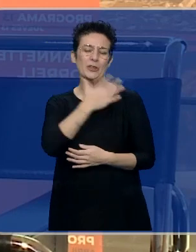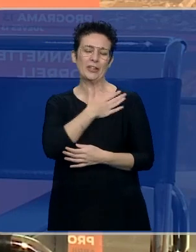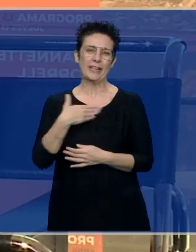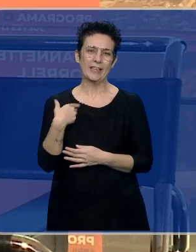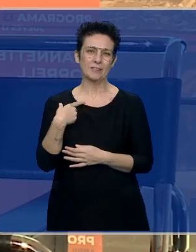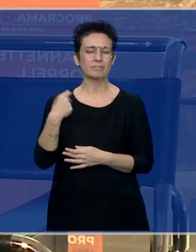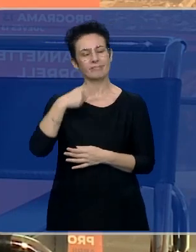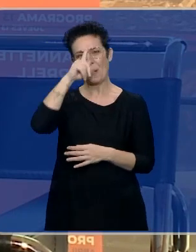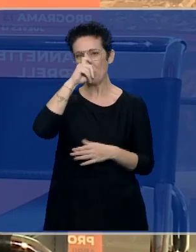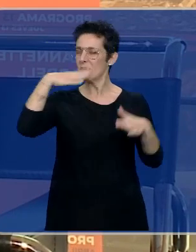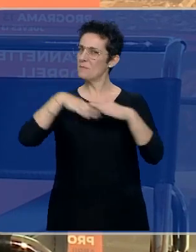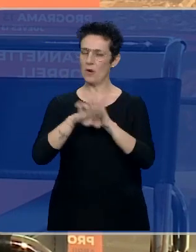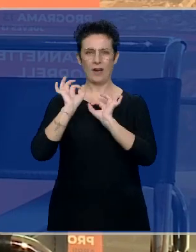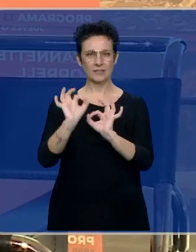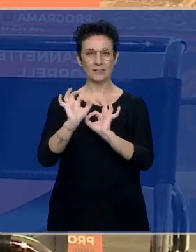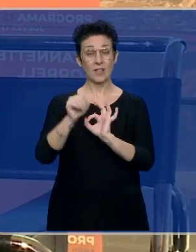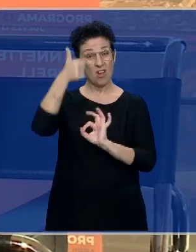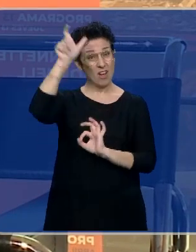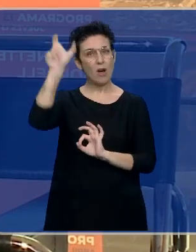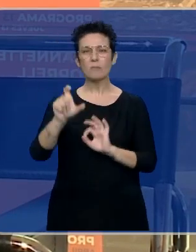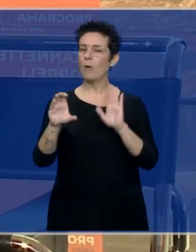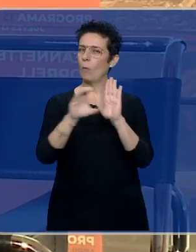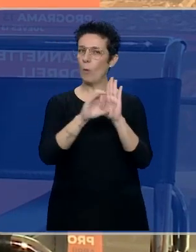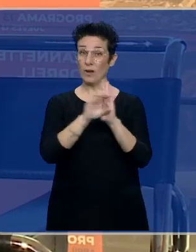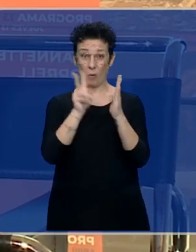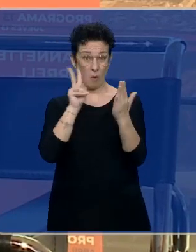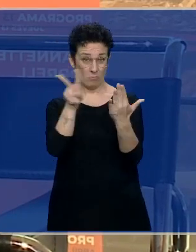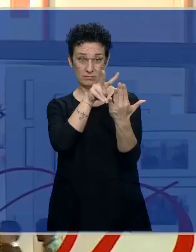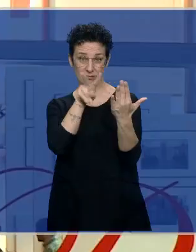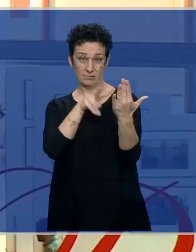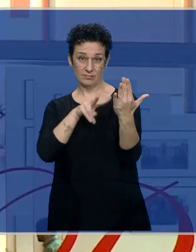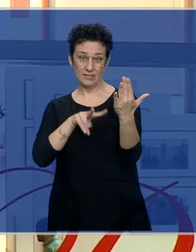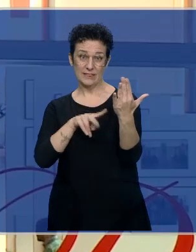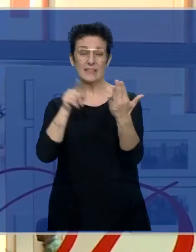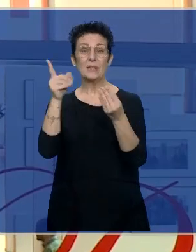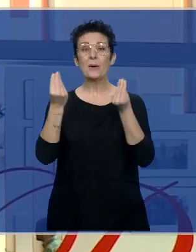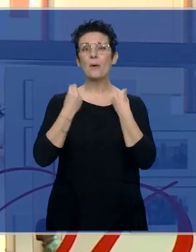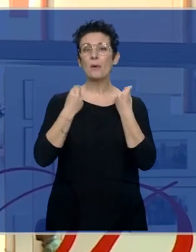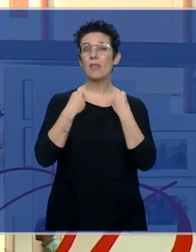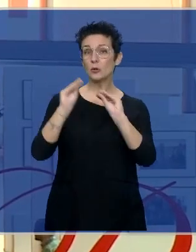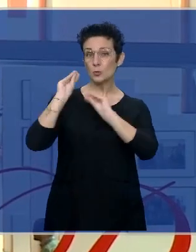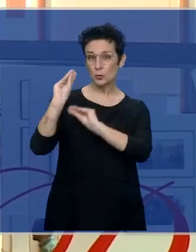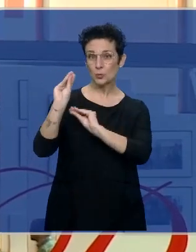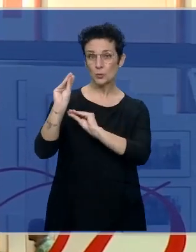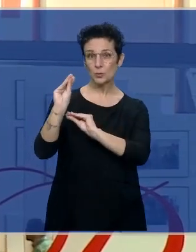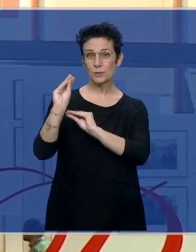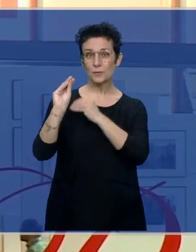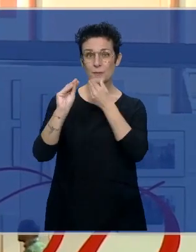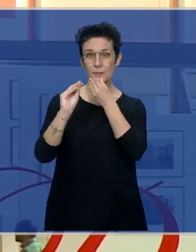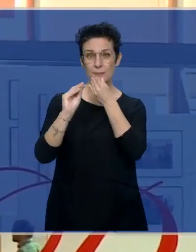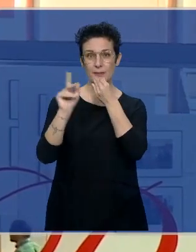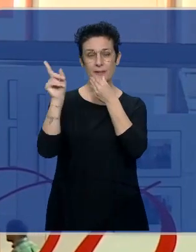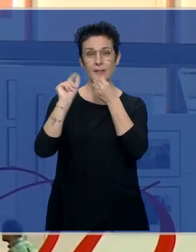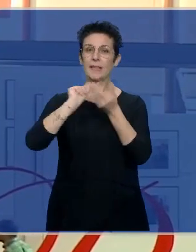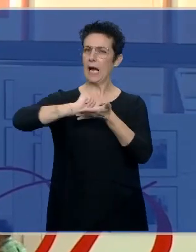eso, ¿verdad? Sí, tiene un currículum, cualquiera que lea el currículum, decir, toda su vida, no solo como